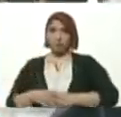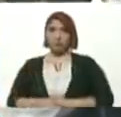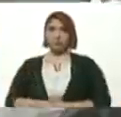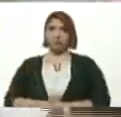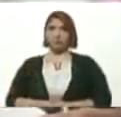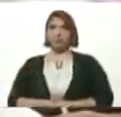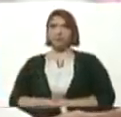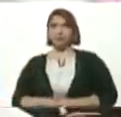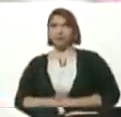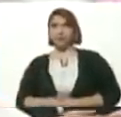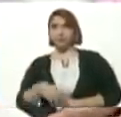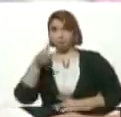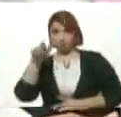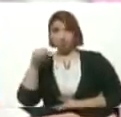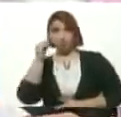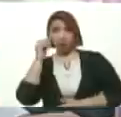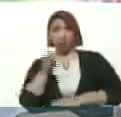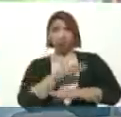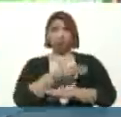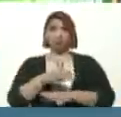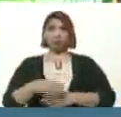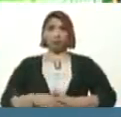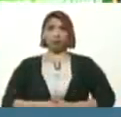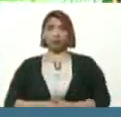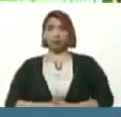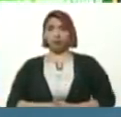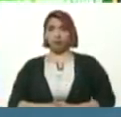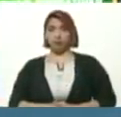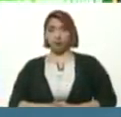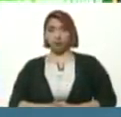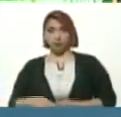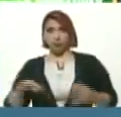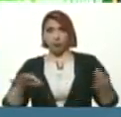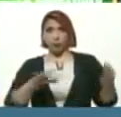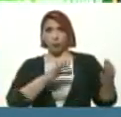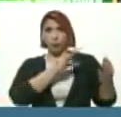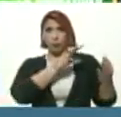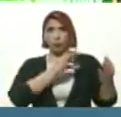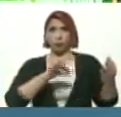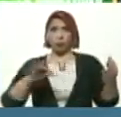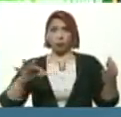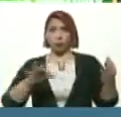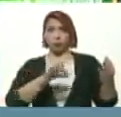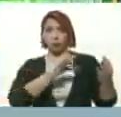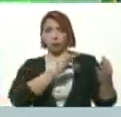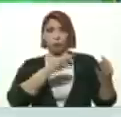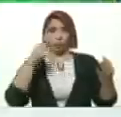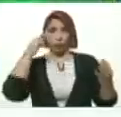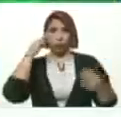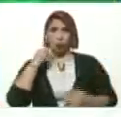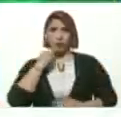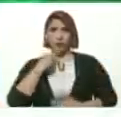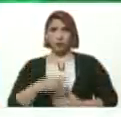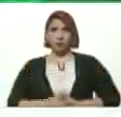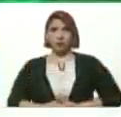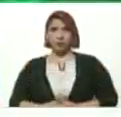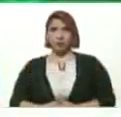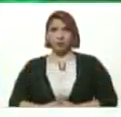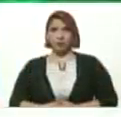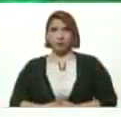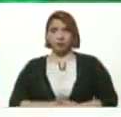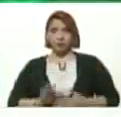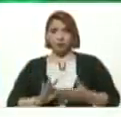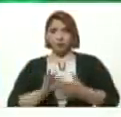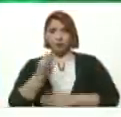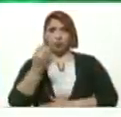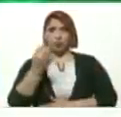Ella es música De la orquesta Simón Bolívar Fundada